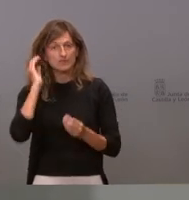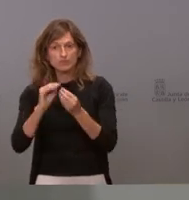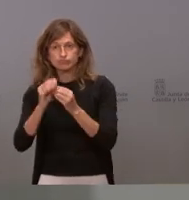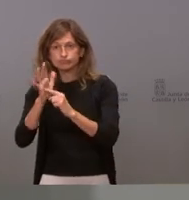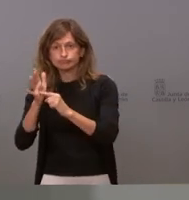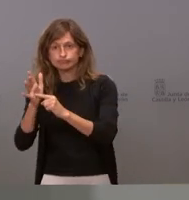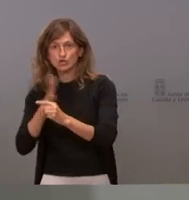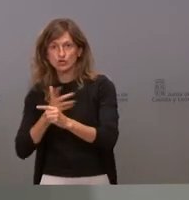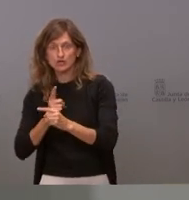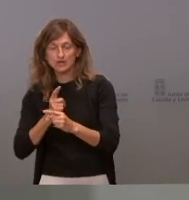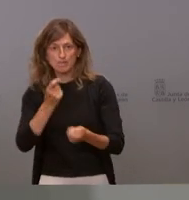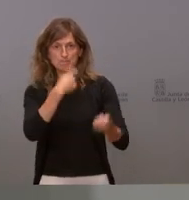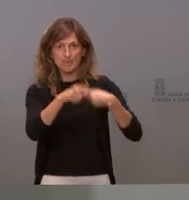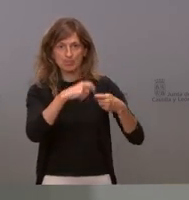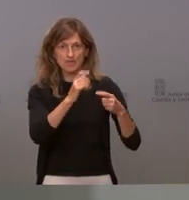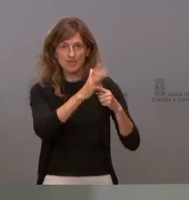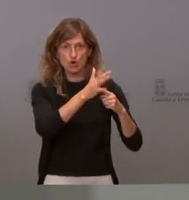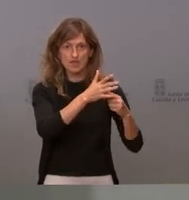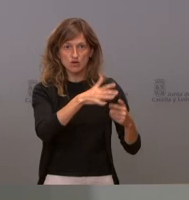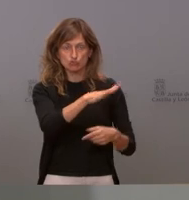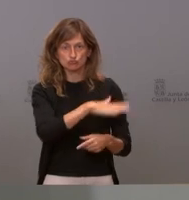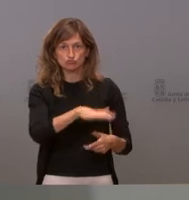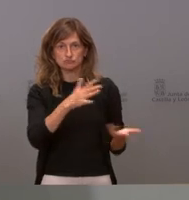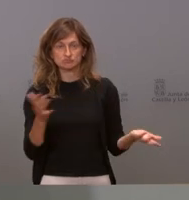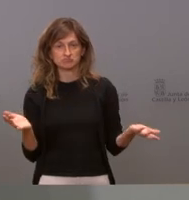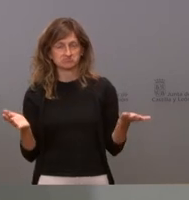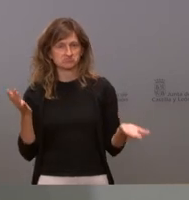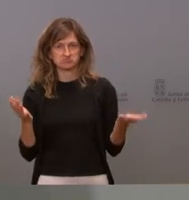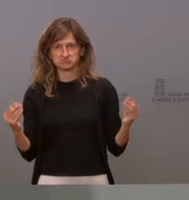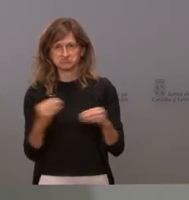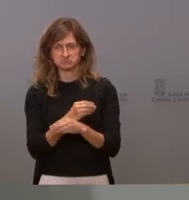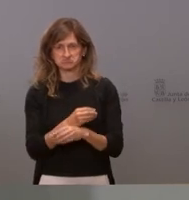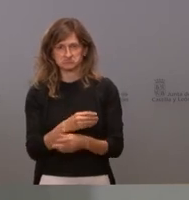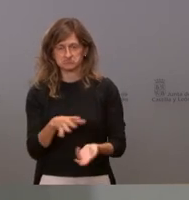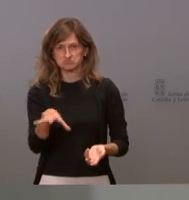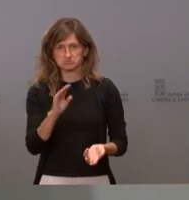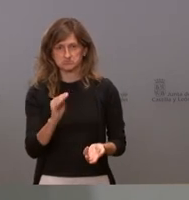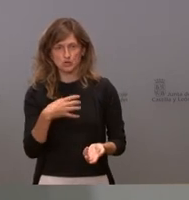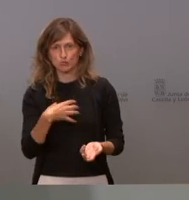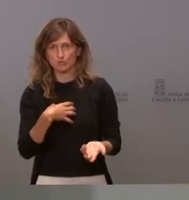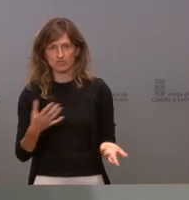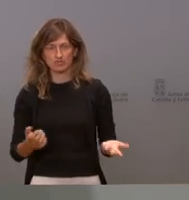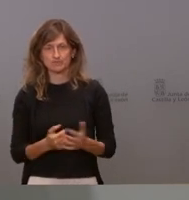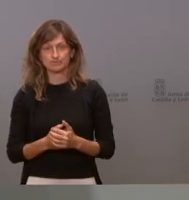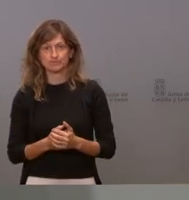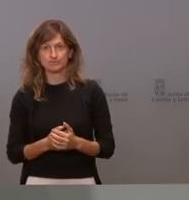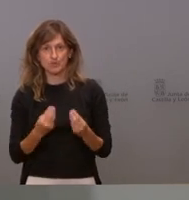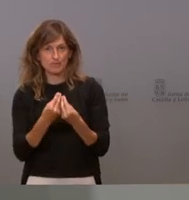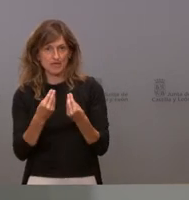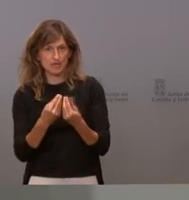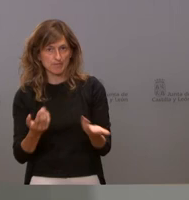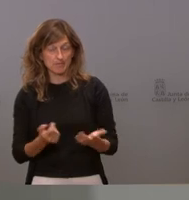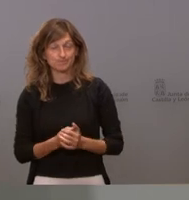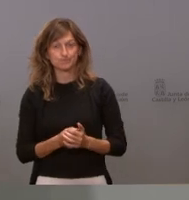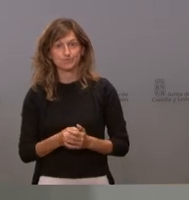eólicos y que se vendan palas eólicas eso no puede ser eso no puede ser y lo que no puede ser